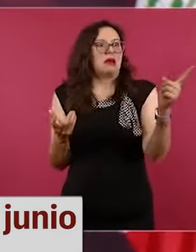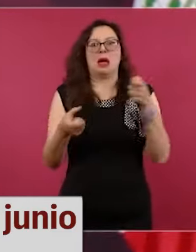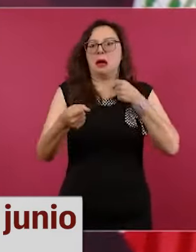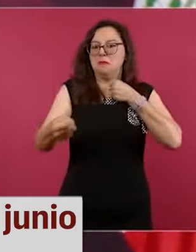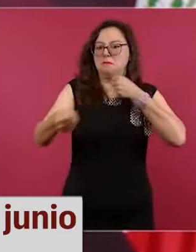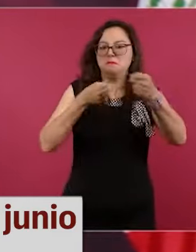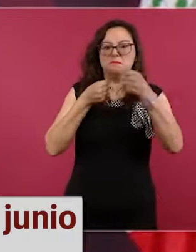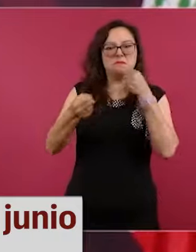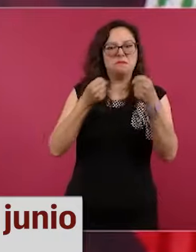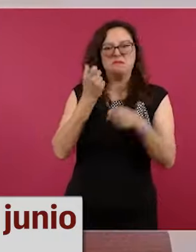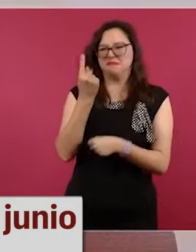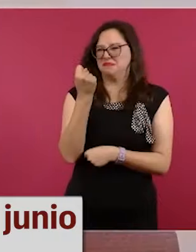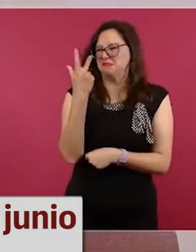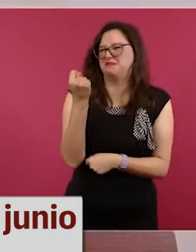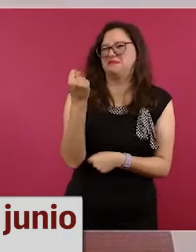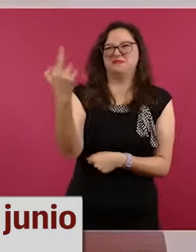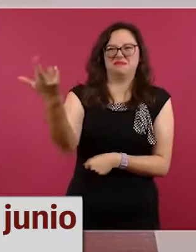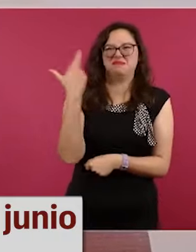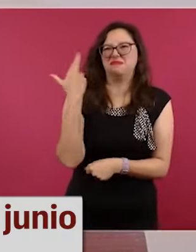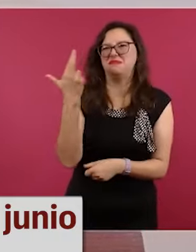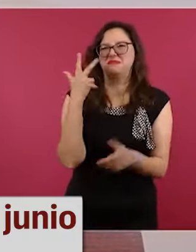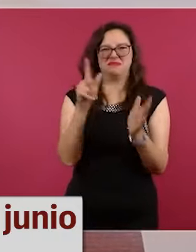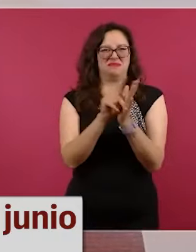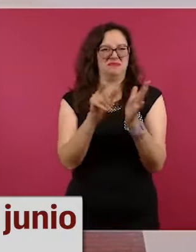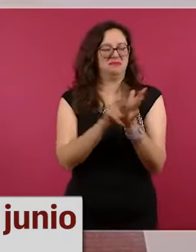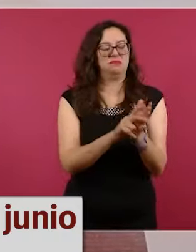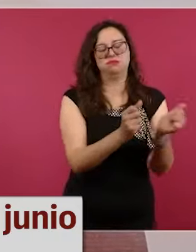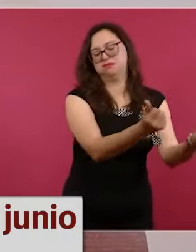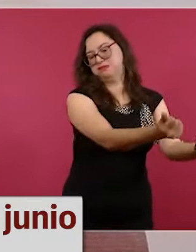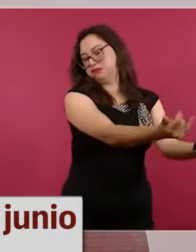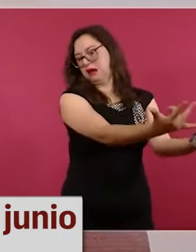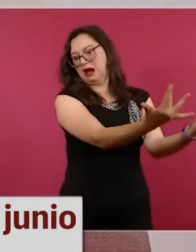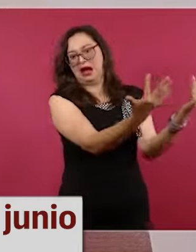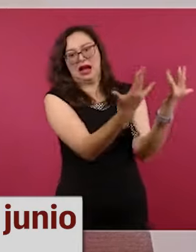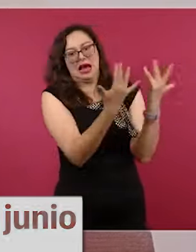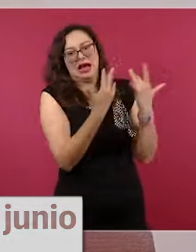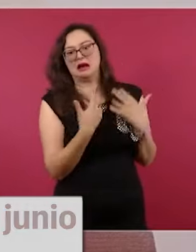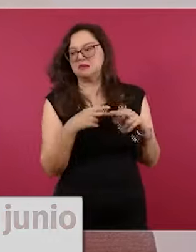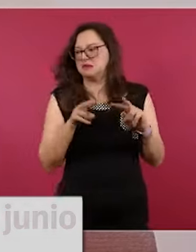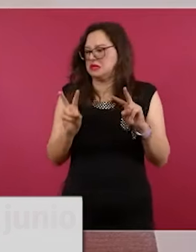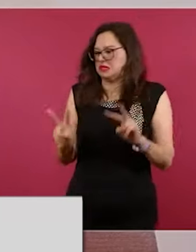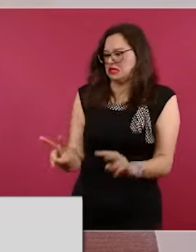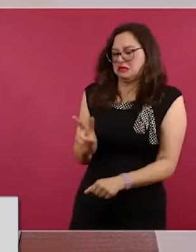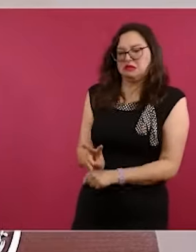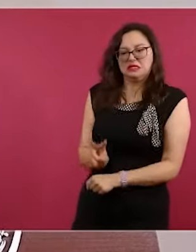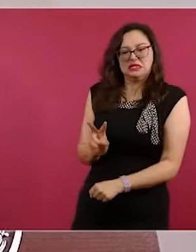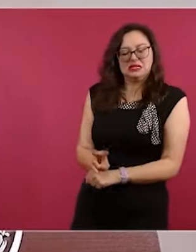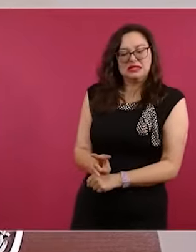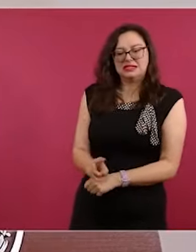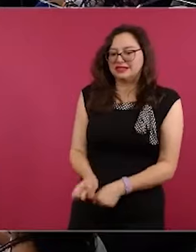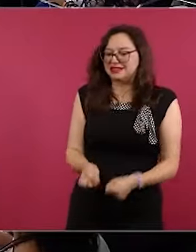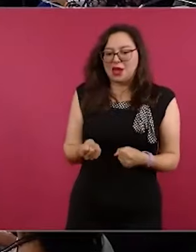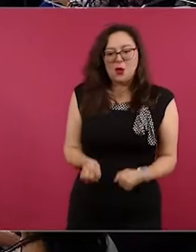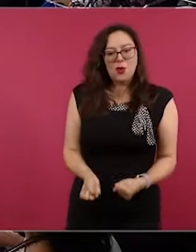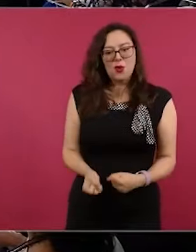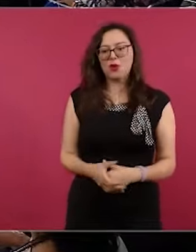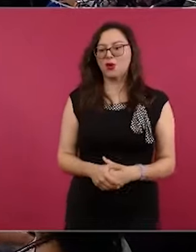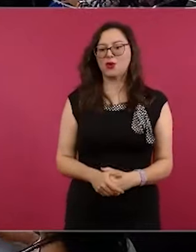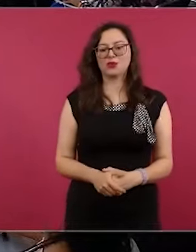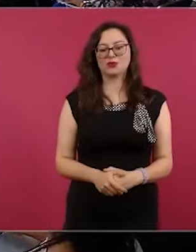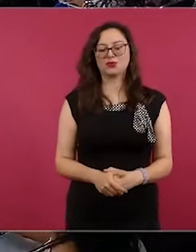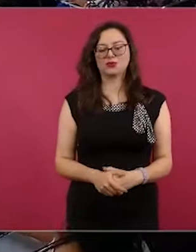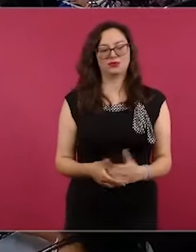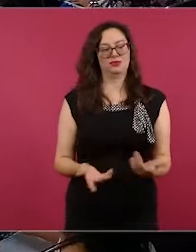López Obrador dijo que pasando las elecciones ya nos vamos a soltar el pelo para sostener reuniones con mucha gente e iniciar su gira del